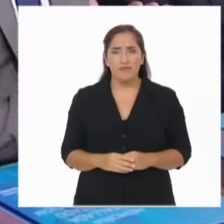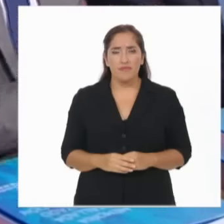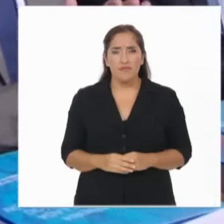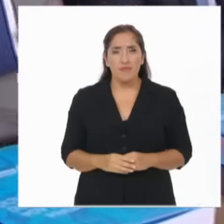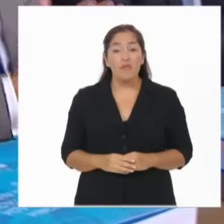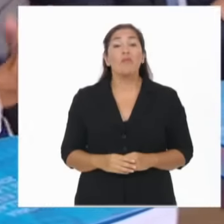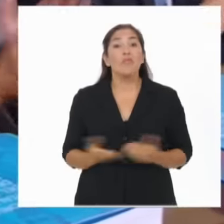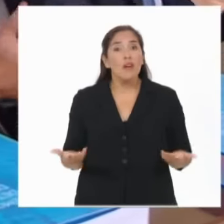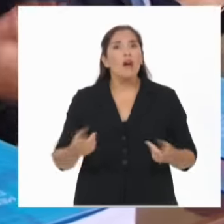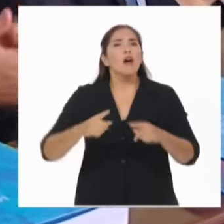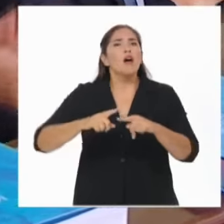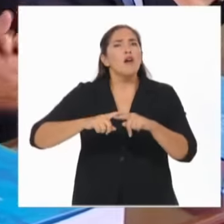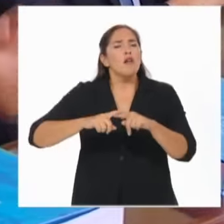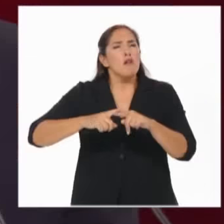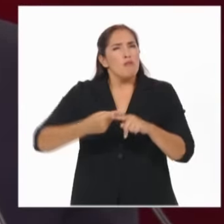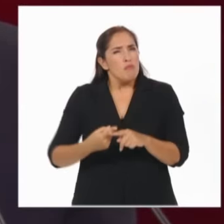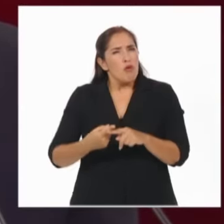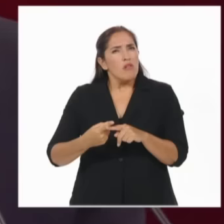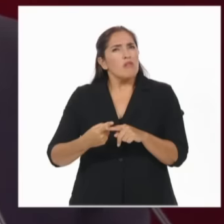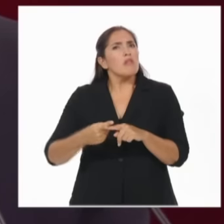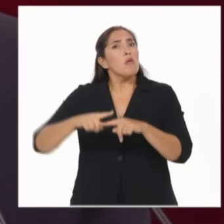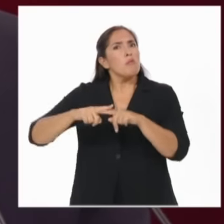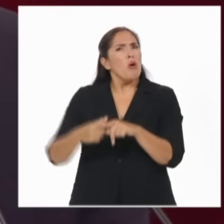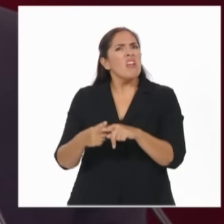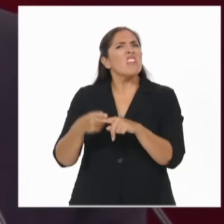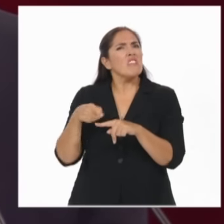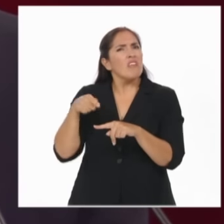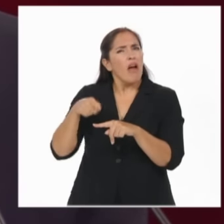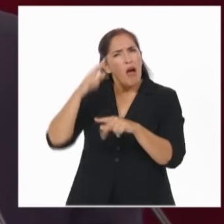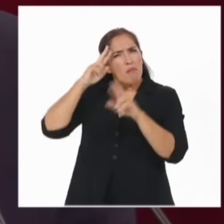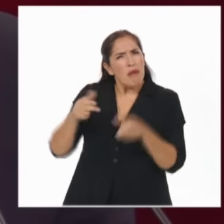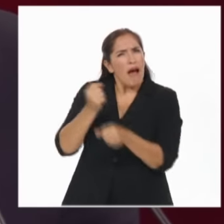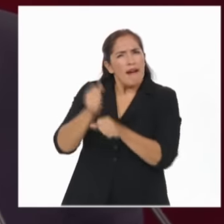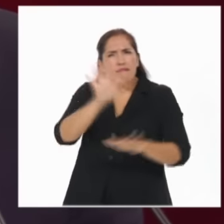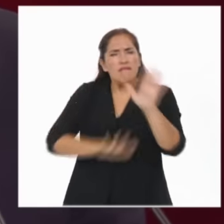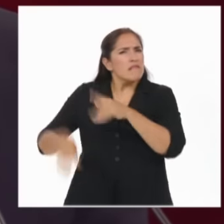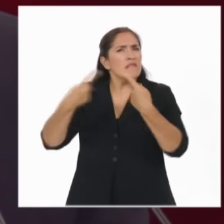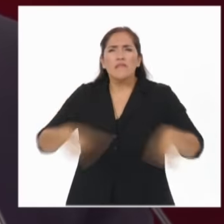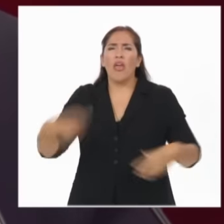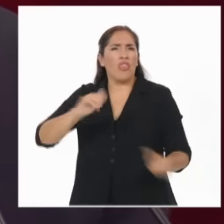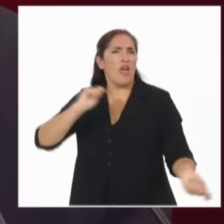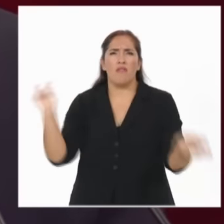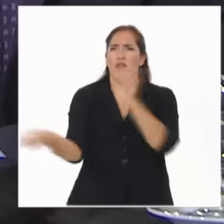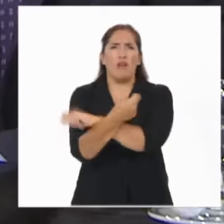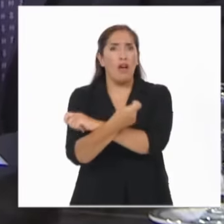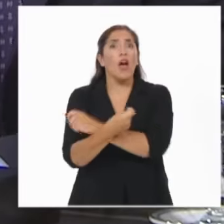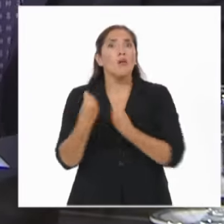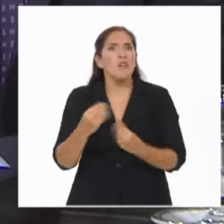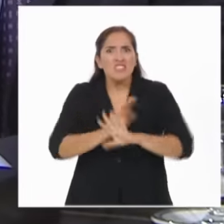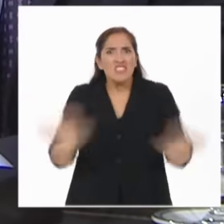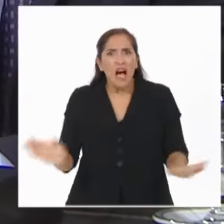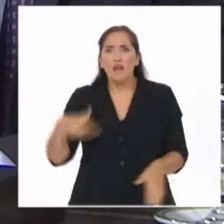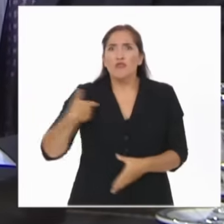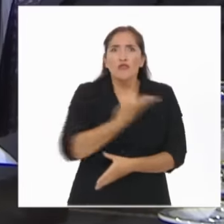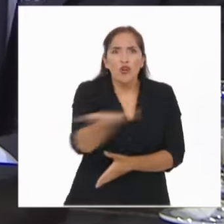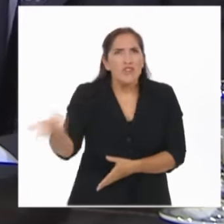La política tiene que cambiar para representar ese cambio que ya está en la